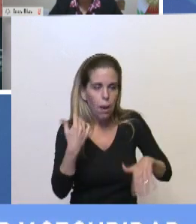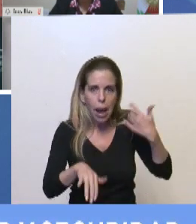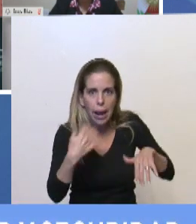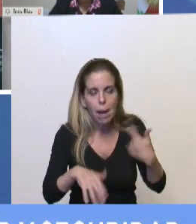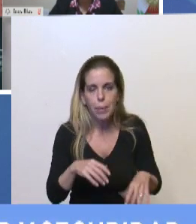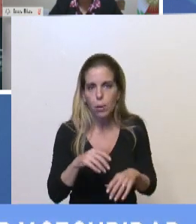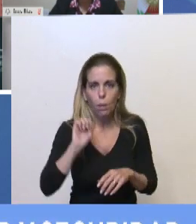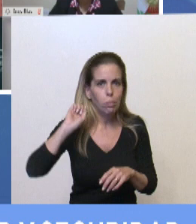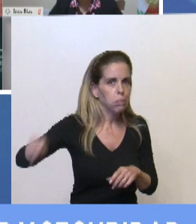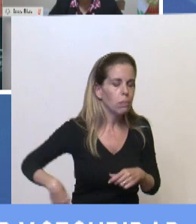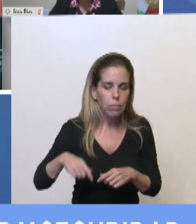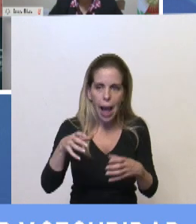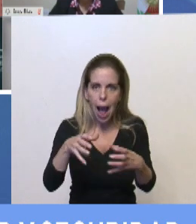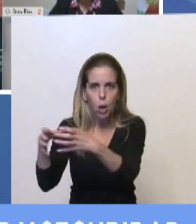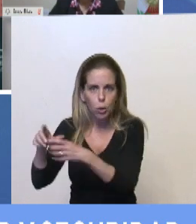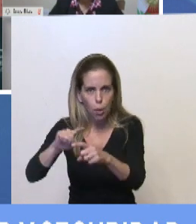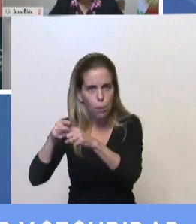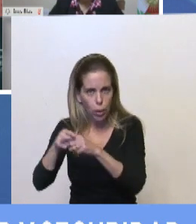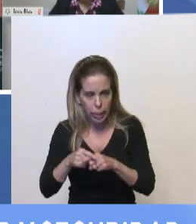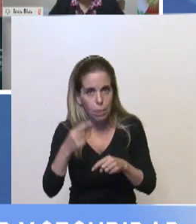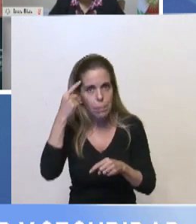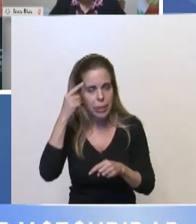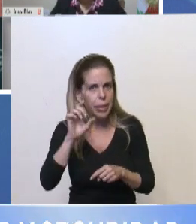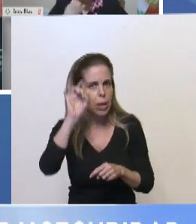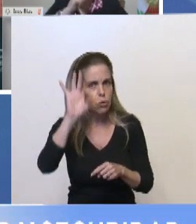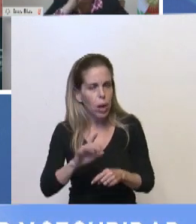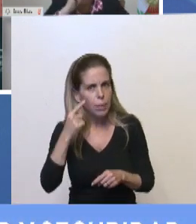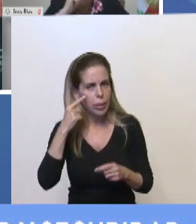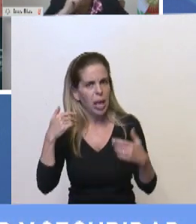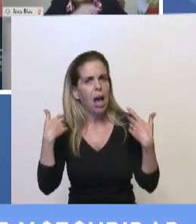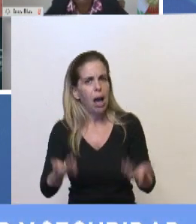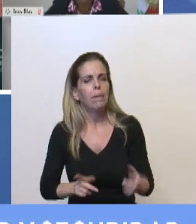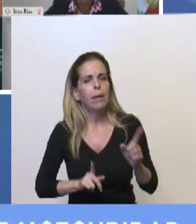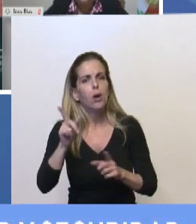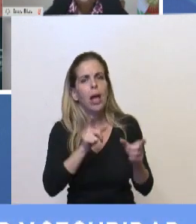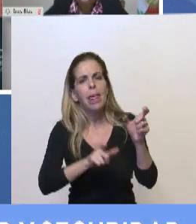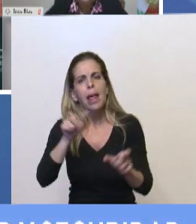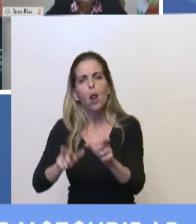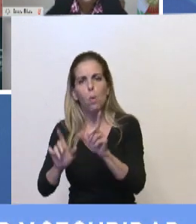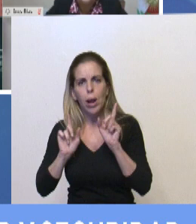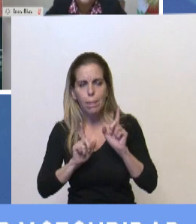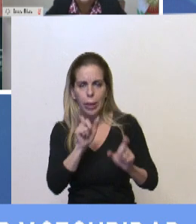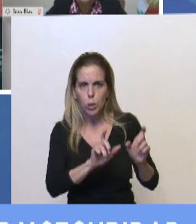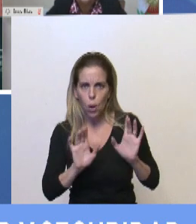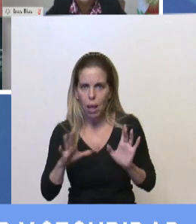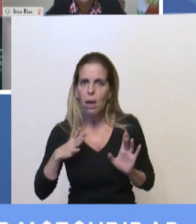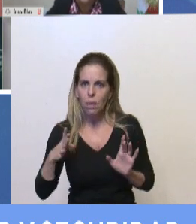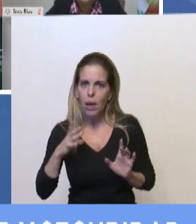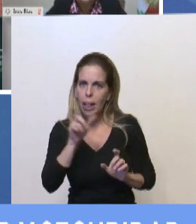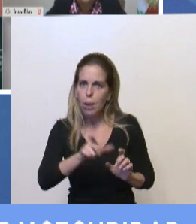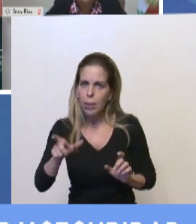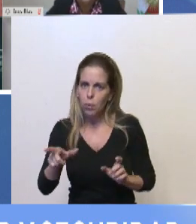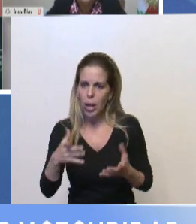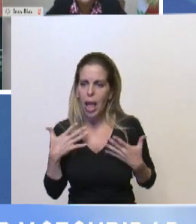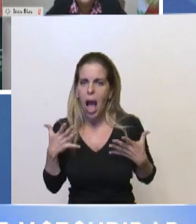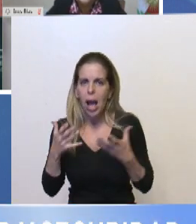pensar que la camiseta solamente se la tienen que poner a algunos, ha quedado mucha gente que no va a poder recibir